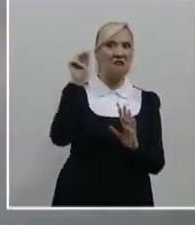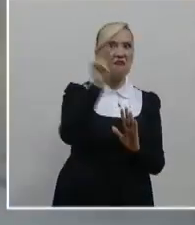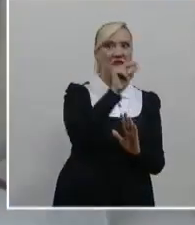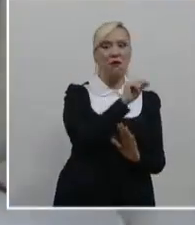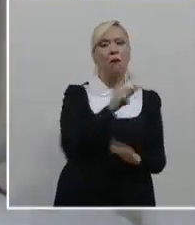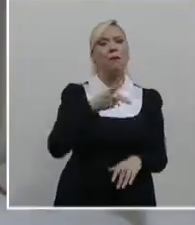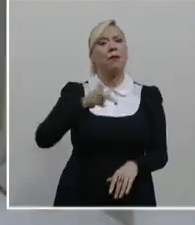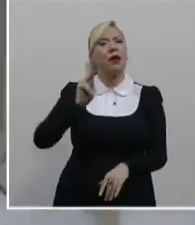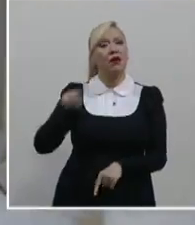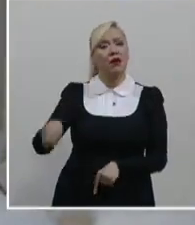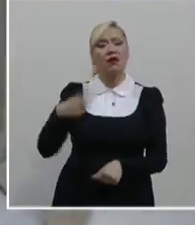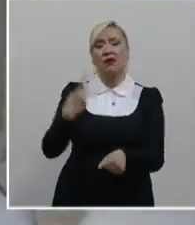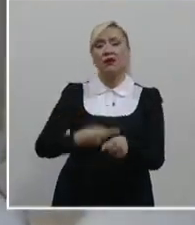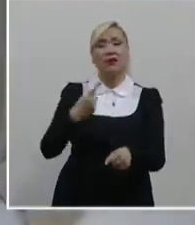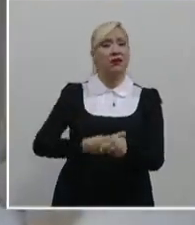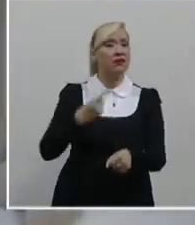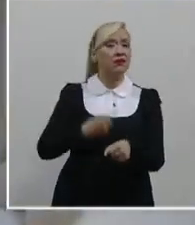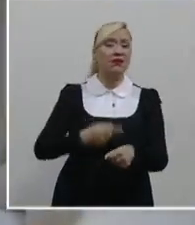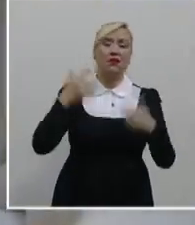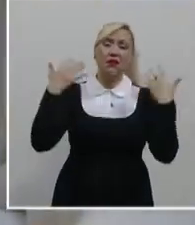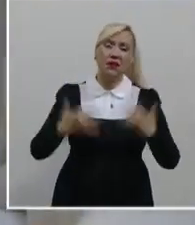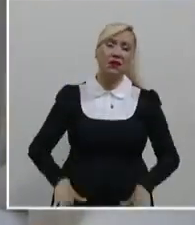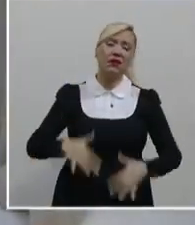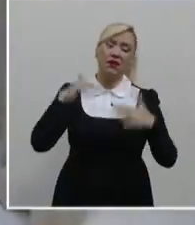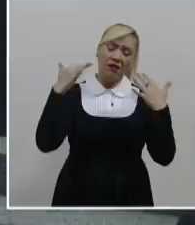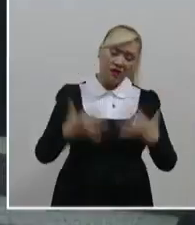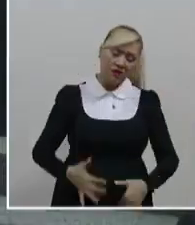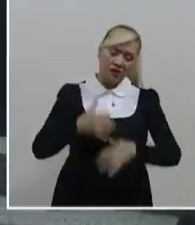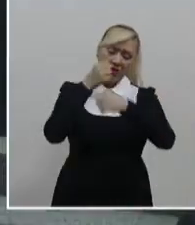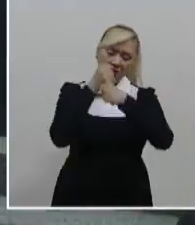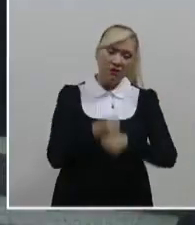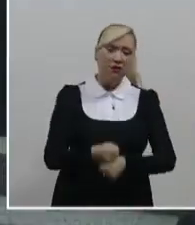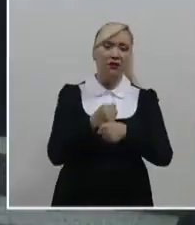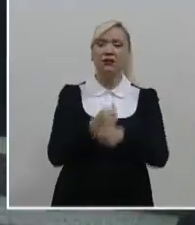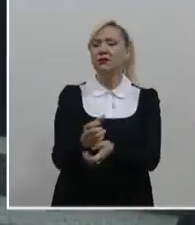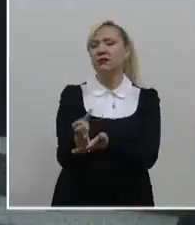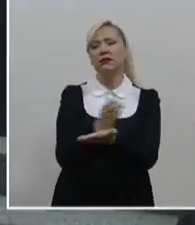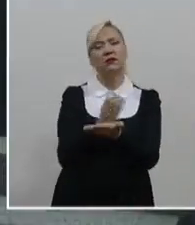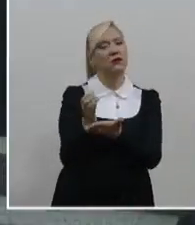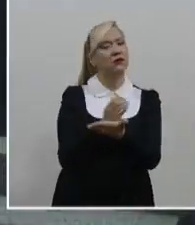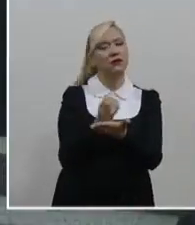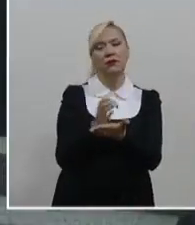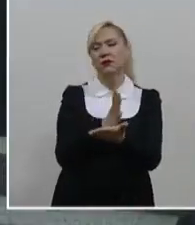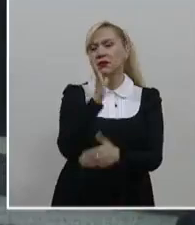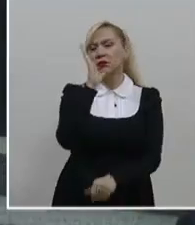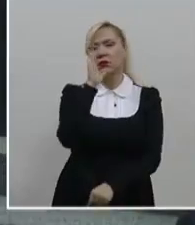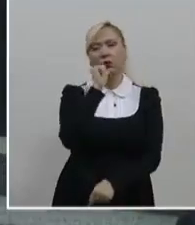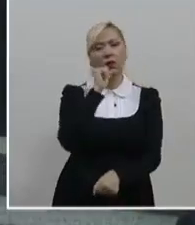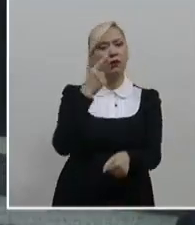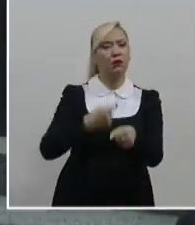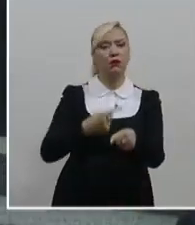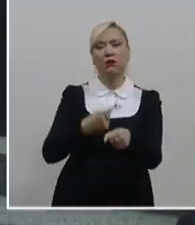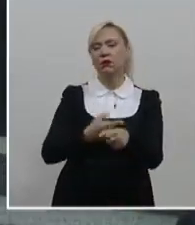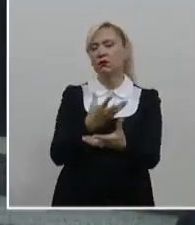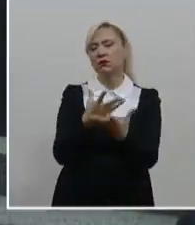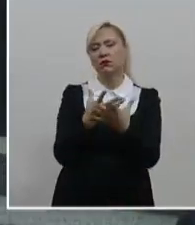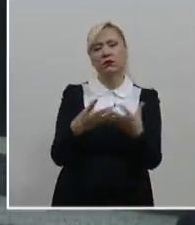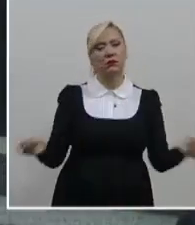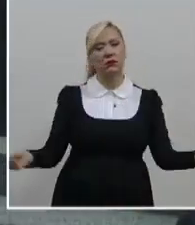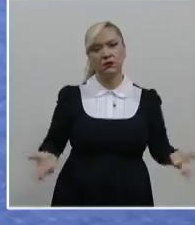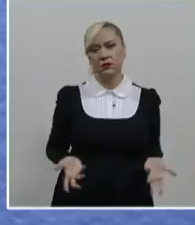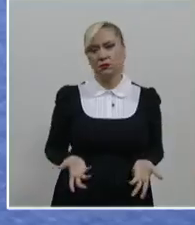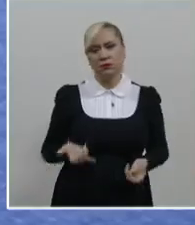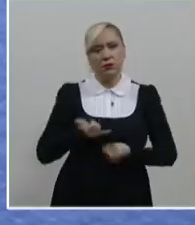de una alternativa para poner fin al dolor y sufrimiento que registran algunas personas a causa de alguna enfermedad incurable. Ante el